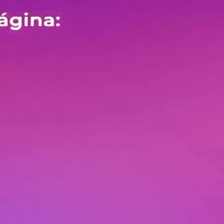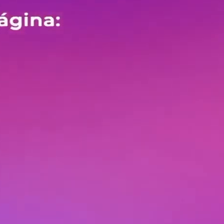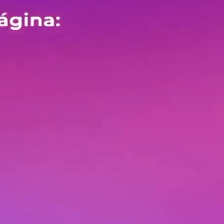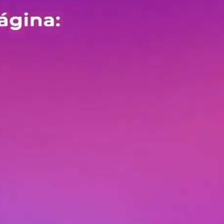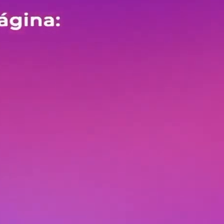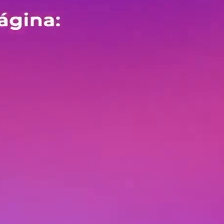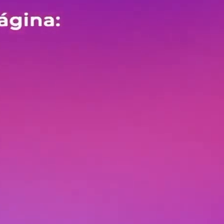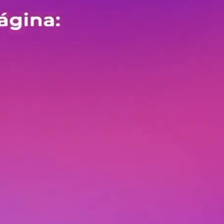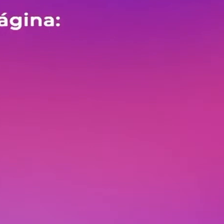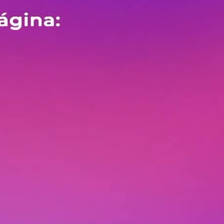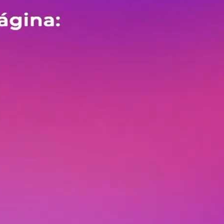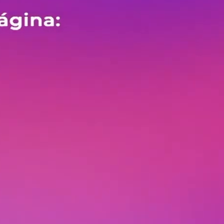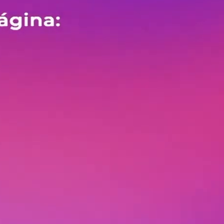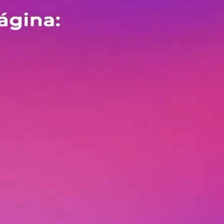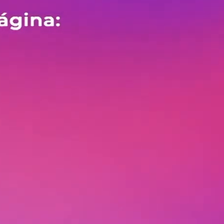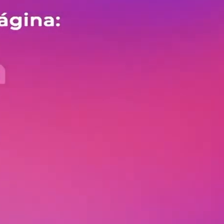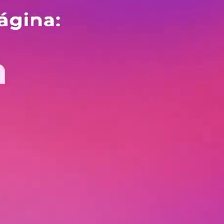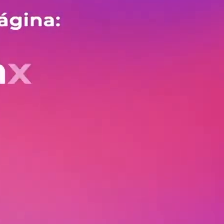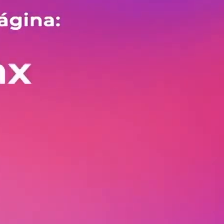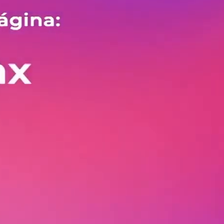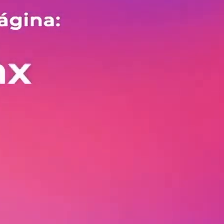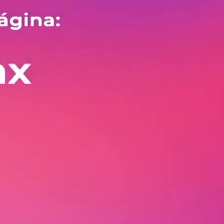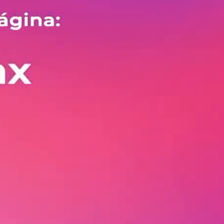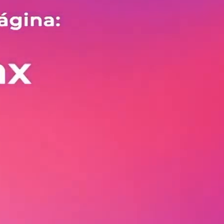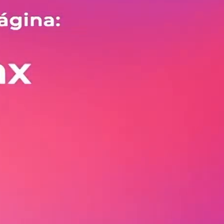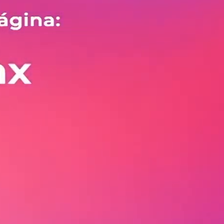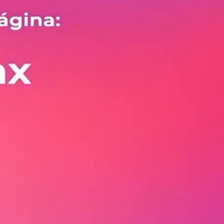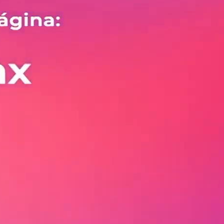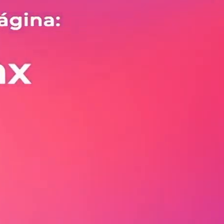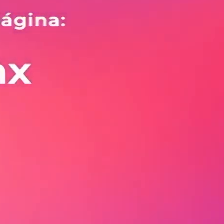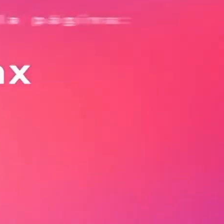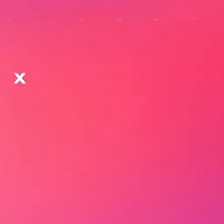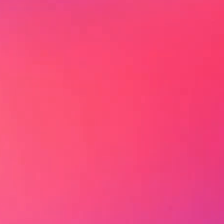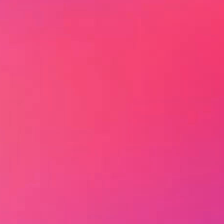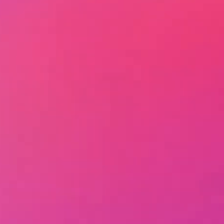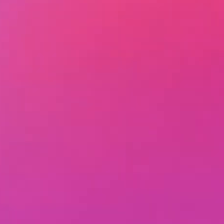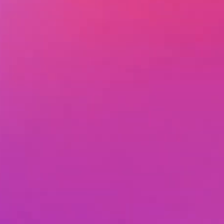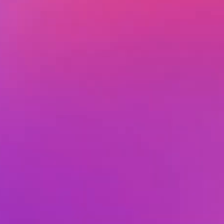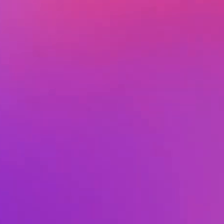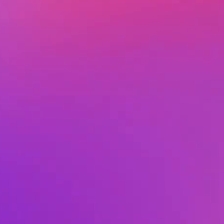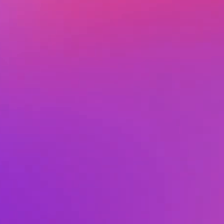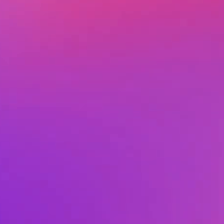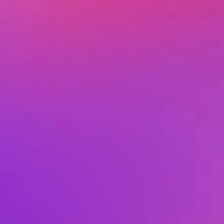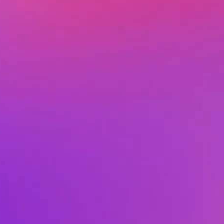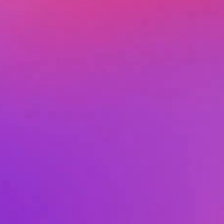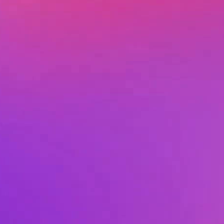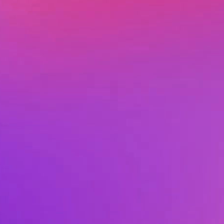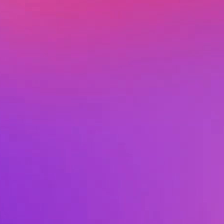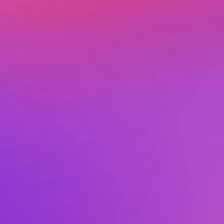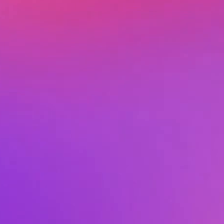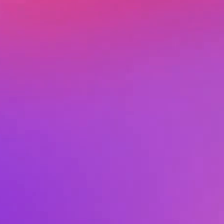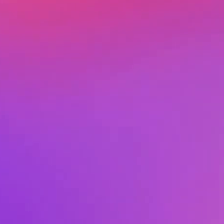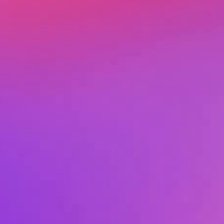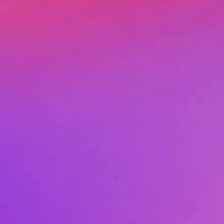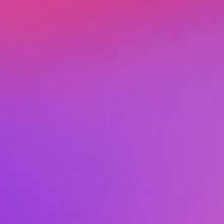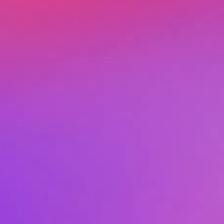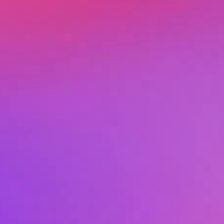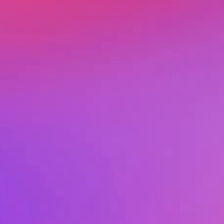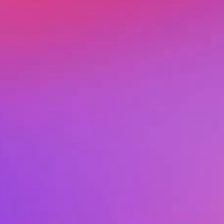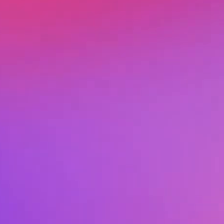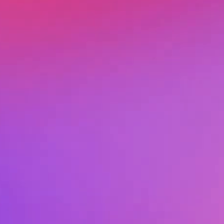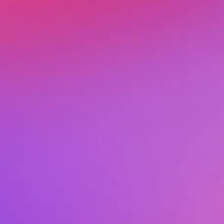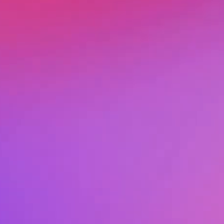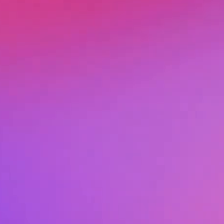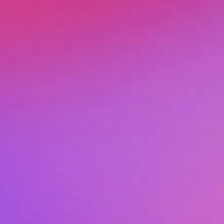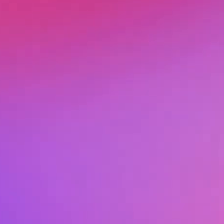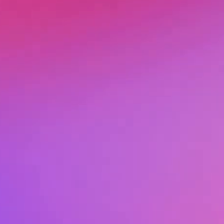encontrar en la página conaliteg.cep.gov.mx. Y recuerda que también cuentas con